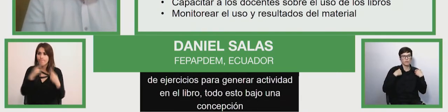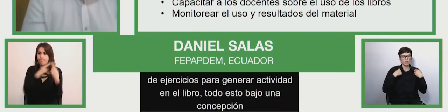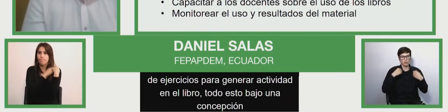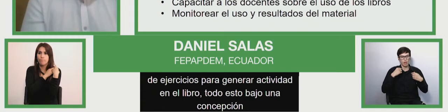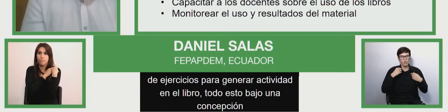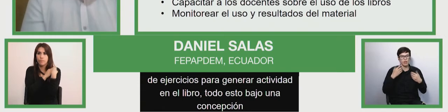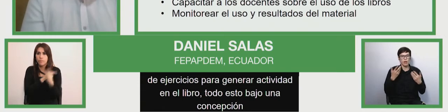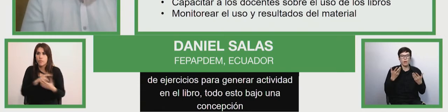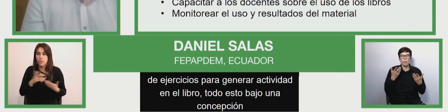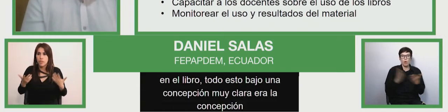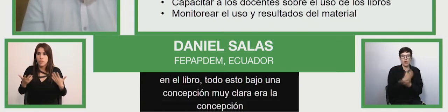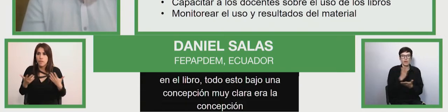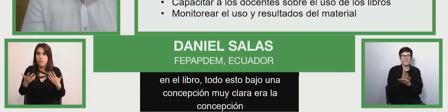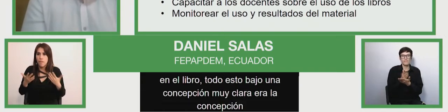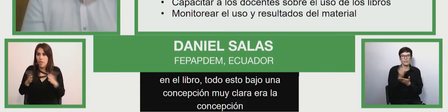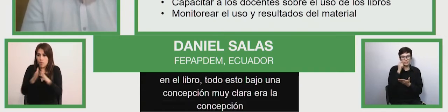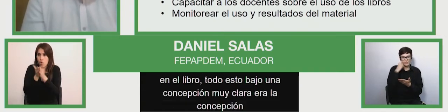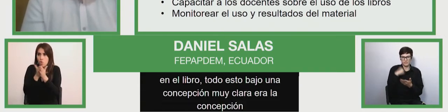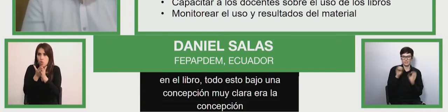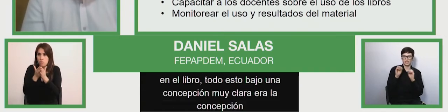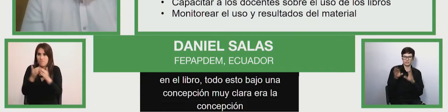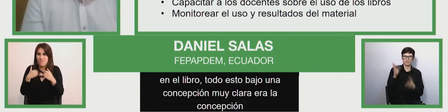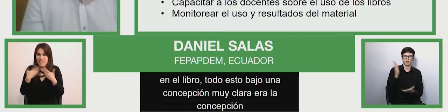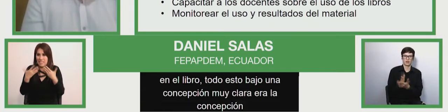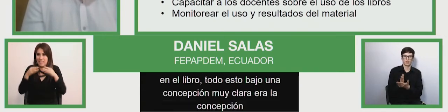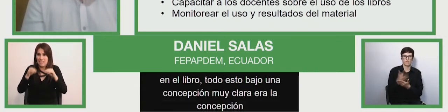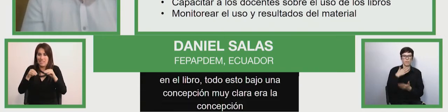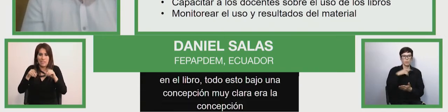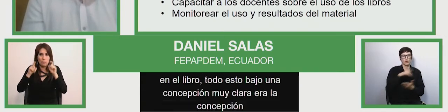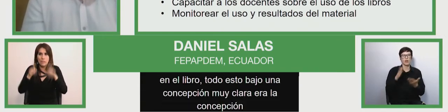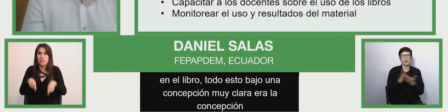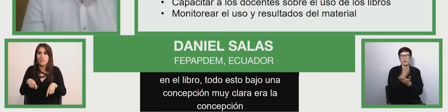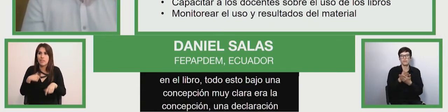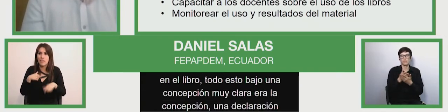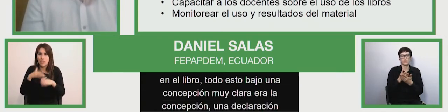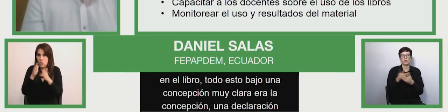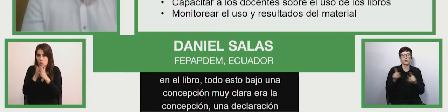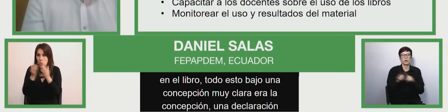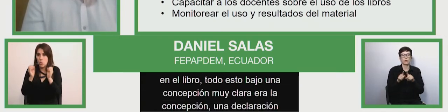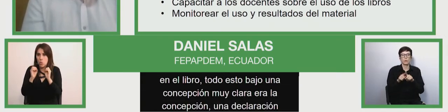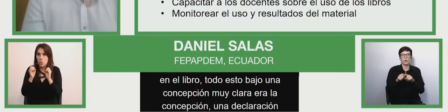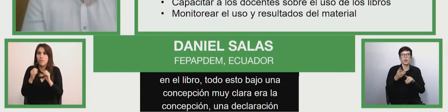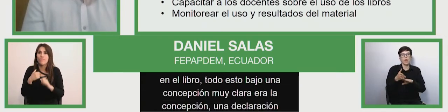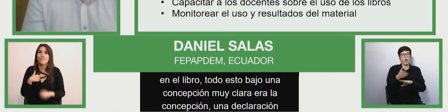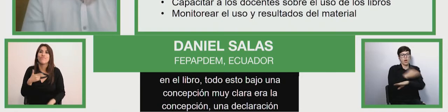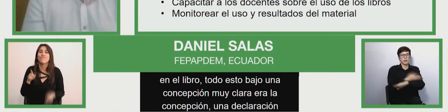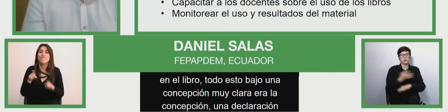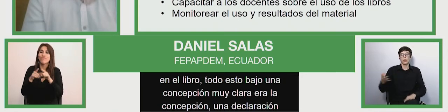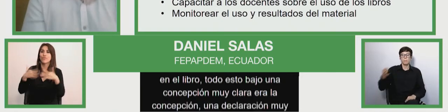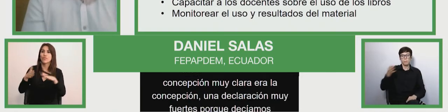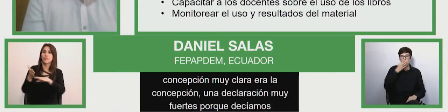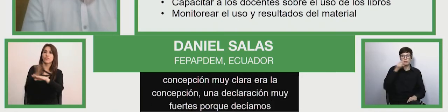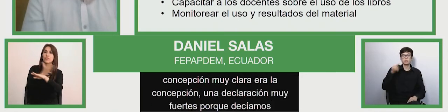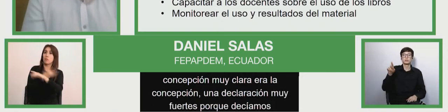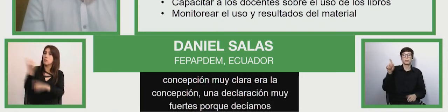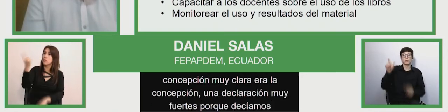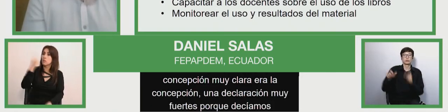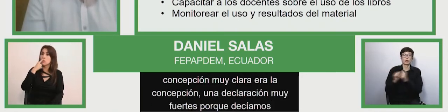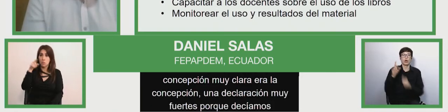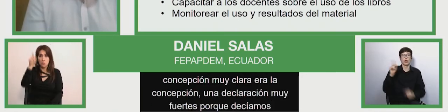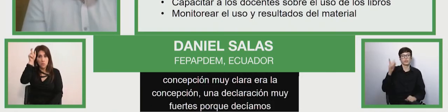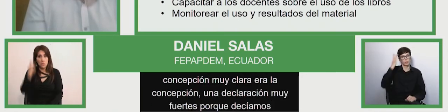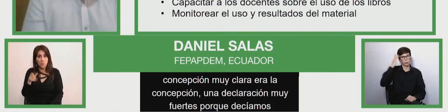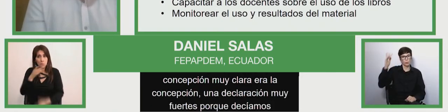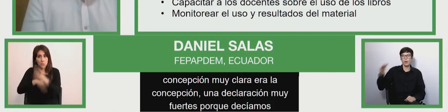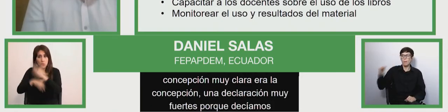aprendo. Eso era una declaración de intenciones muy fuerte porque nosotros decíamos, esto lo dice la persona con discapacidad intelectual. Ellos dicen